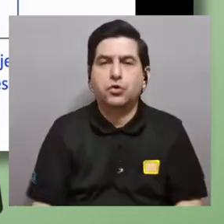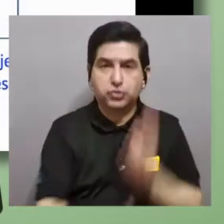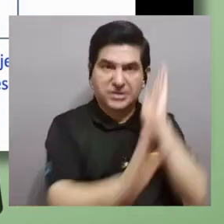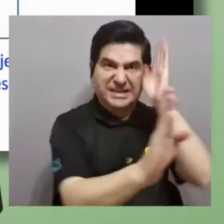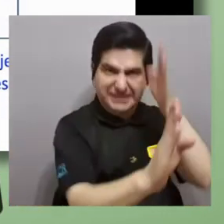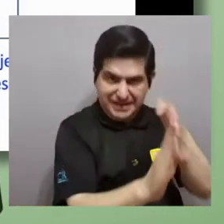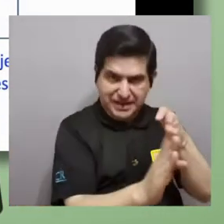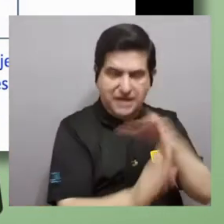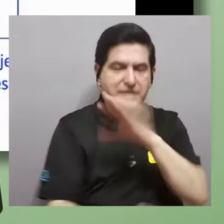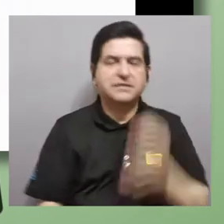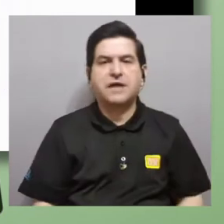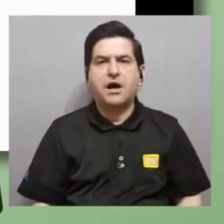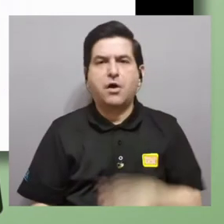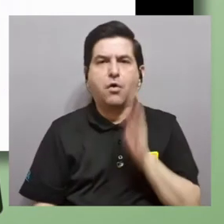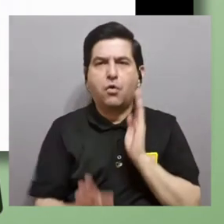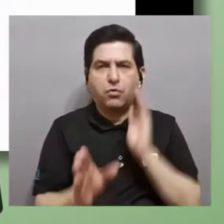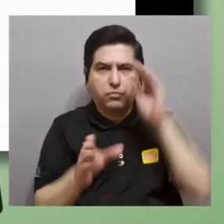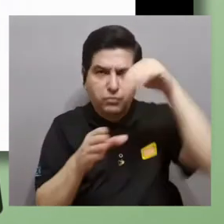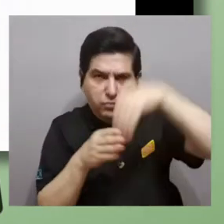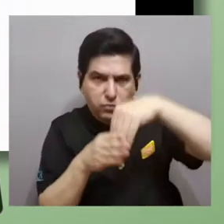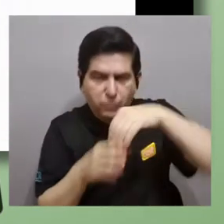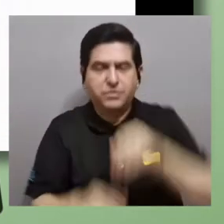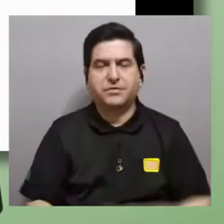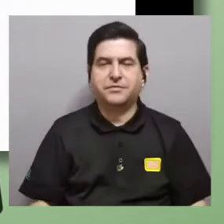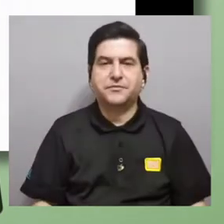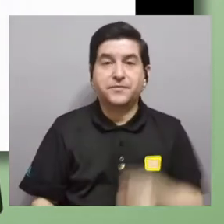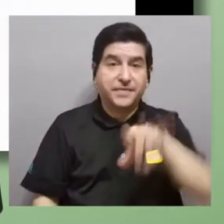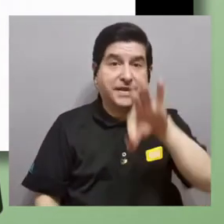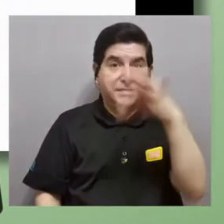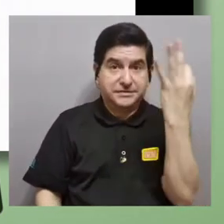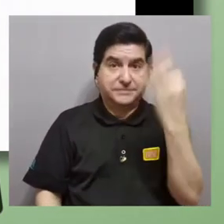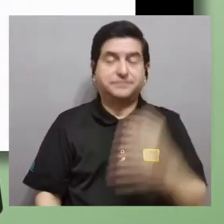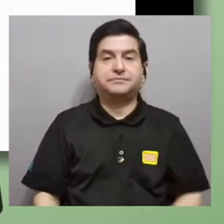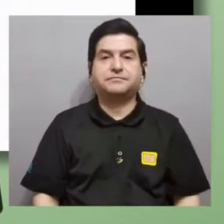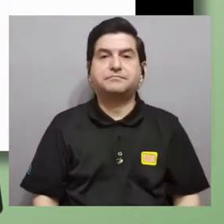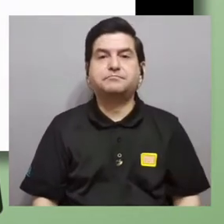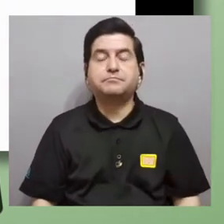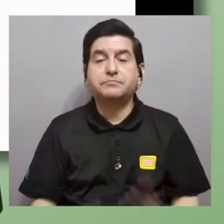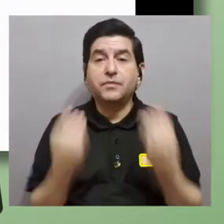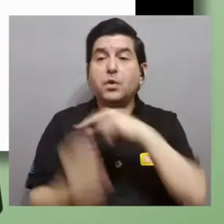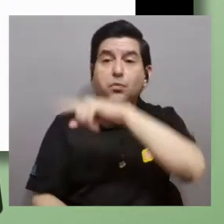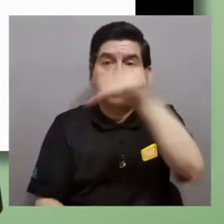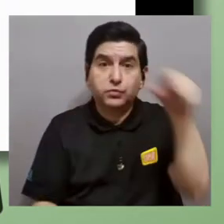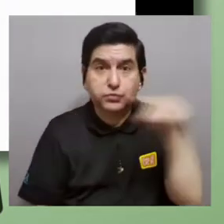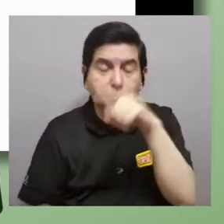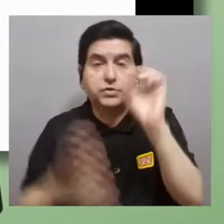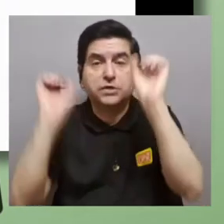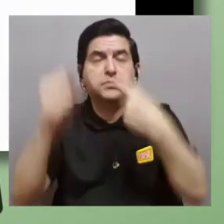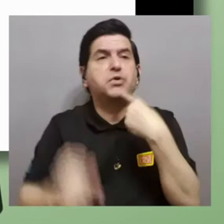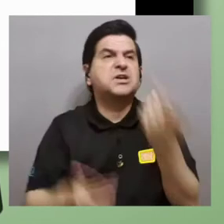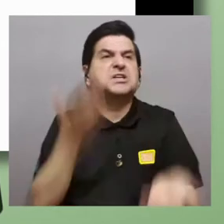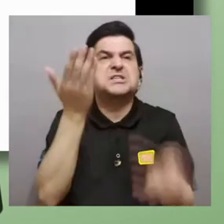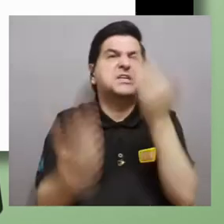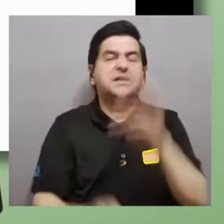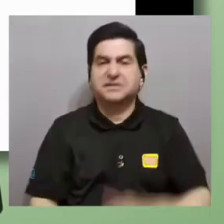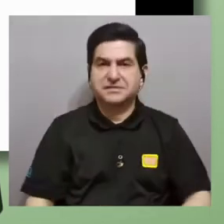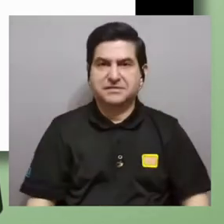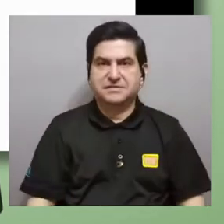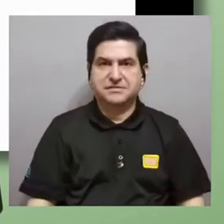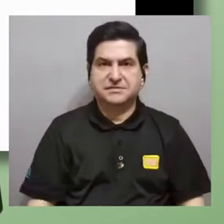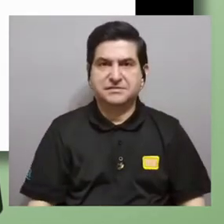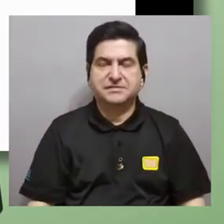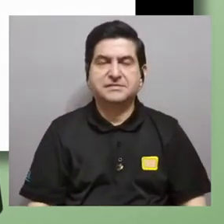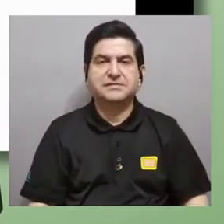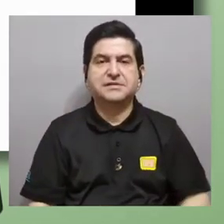manera explícita o implícita? y con esto entonces donde muchos de ustedes hubieran dicho que